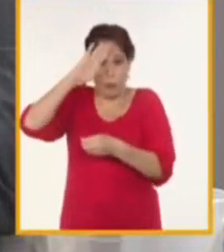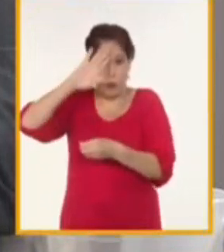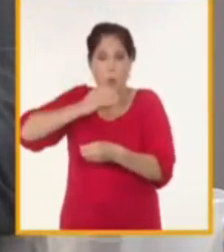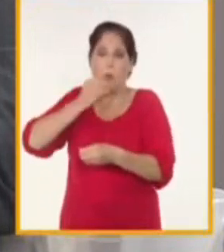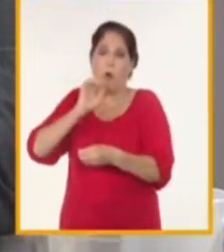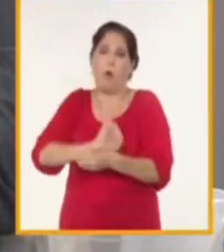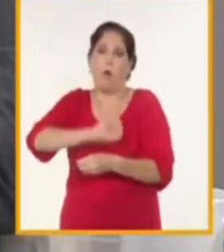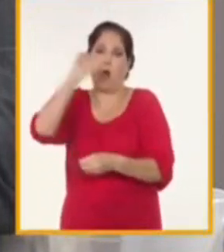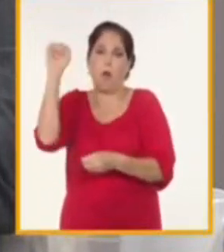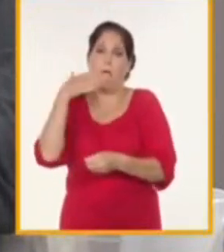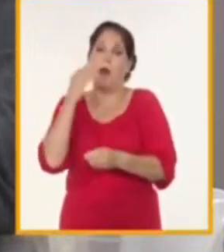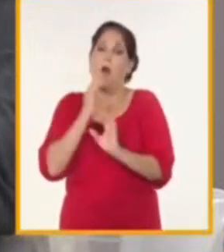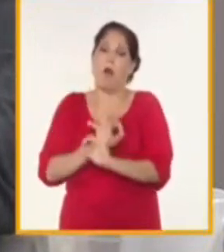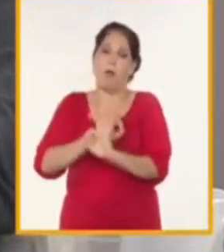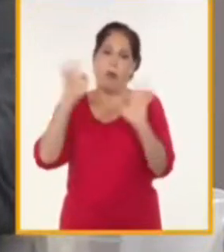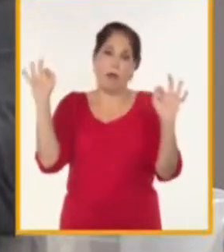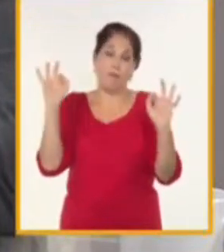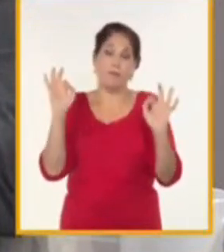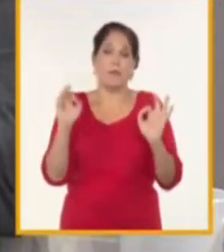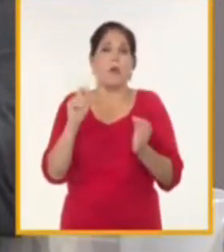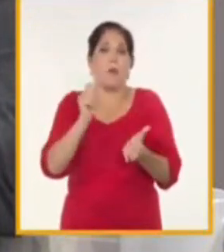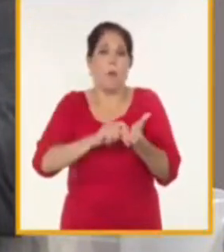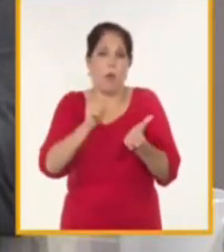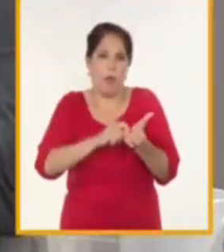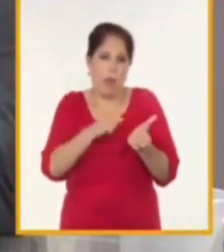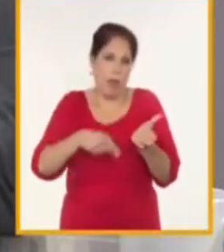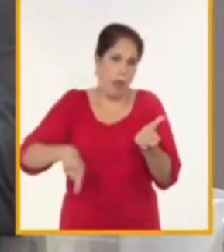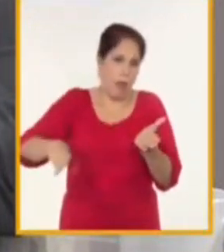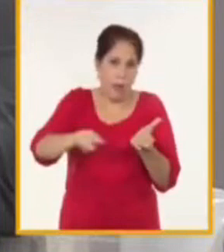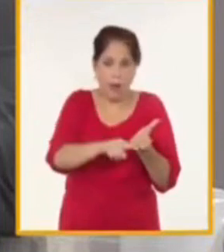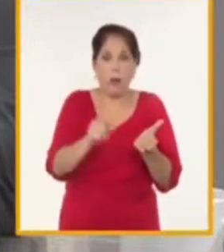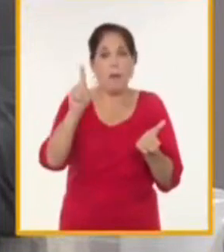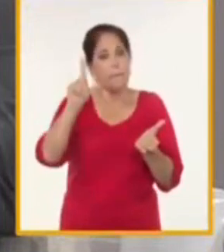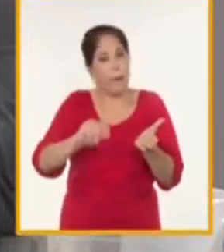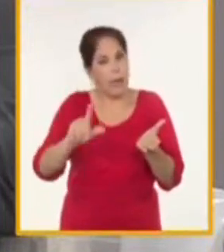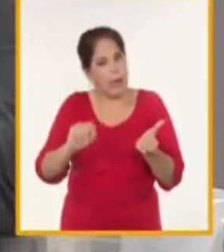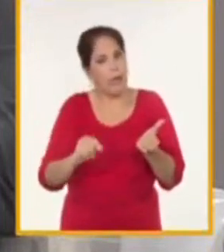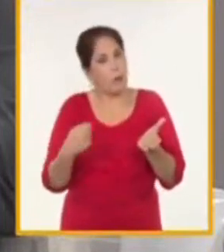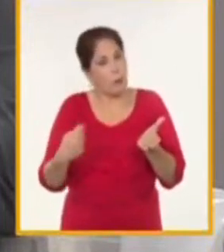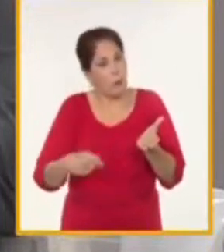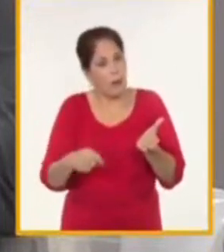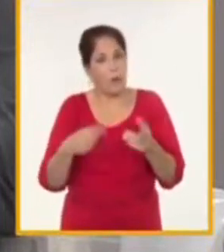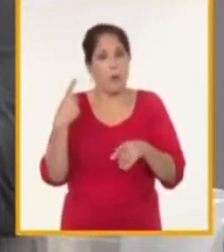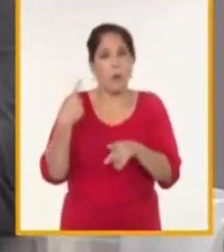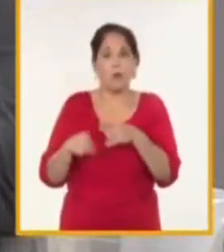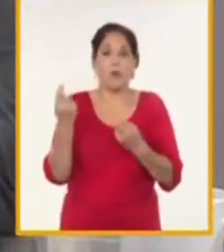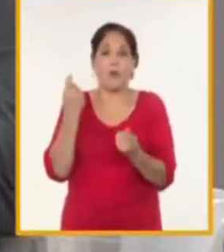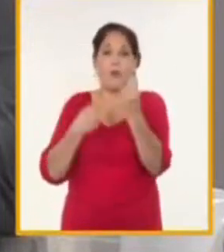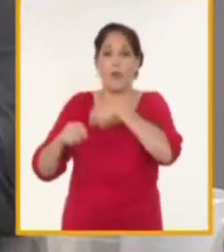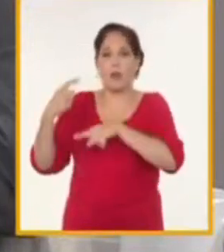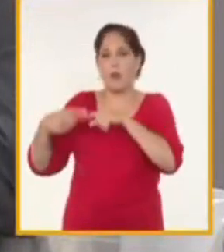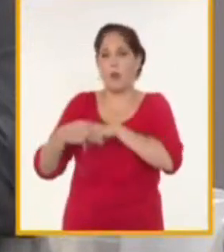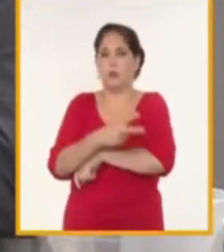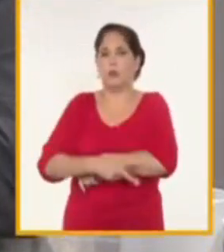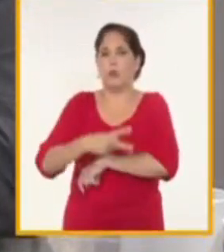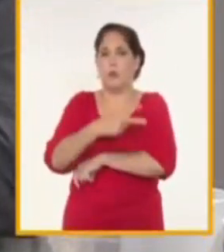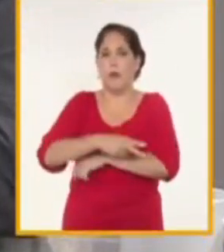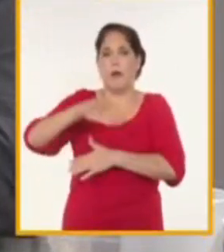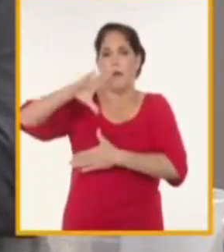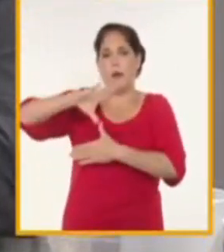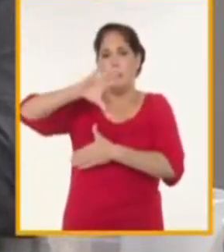lograr tanto abastecer al mercado nacional a precios competitivos como exportar en la región